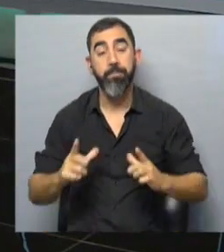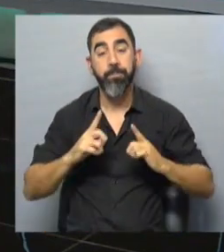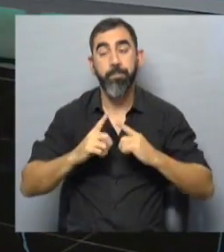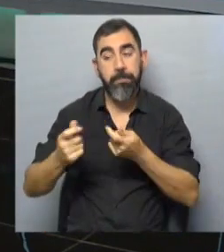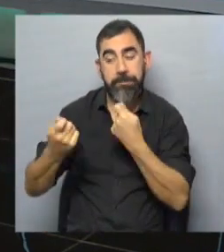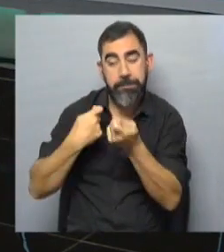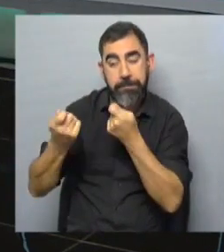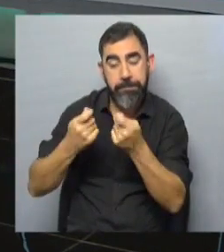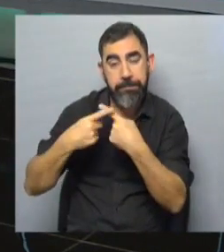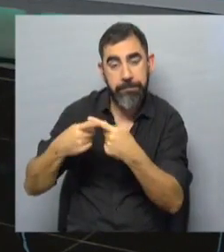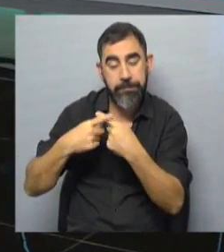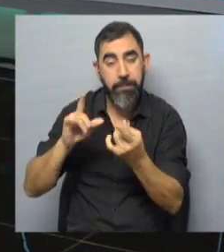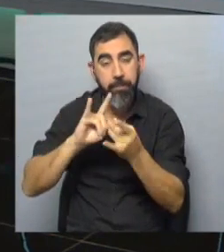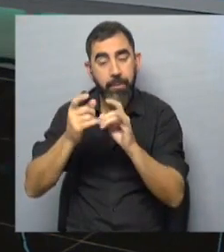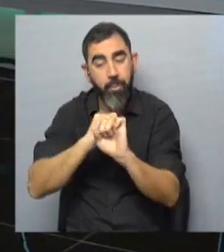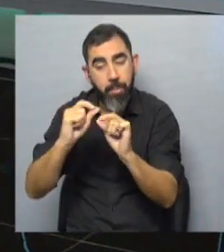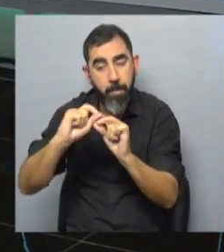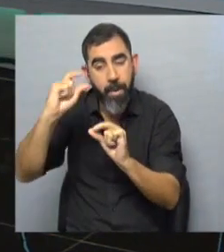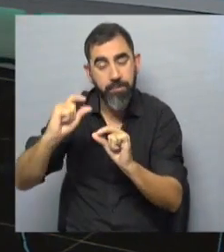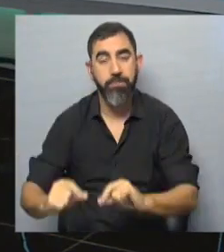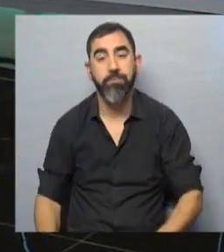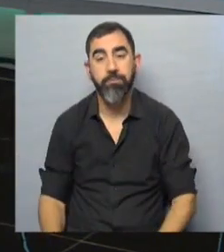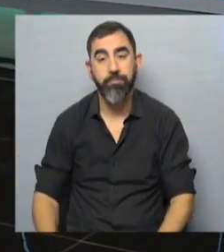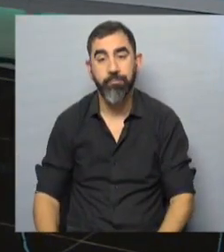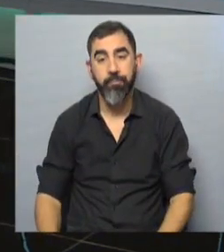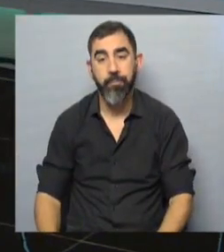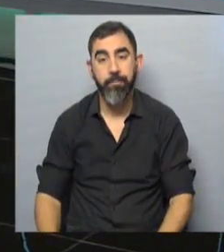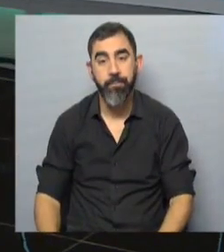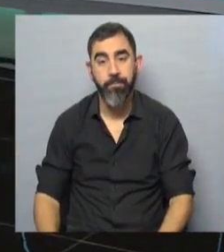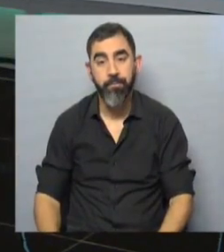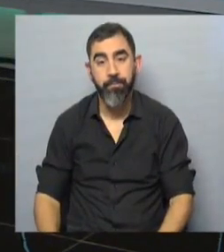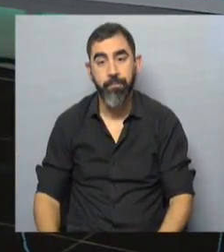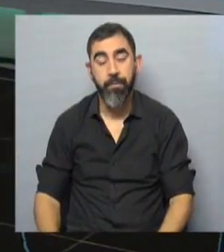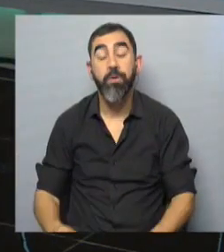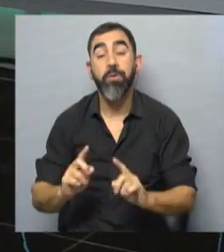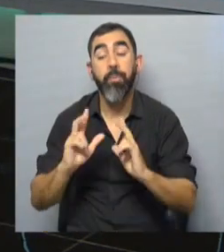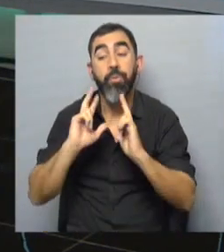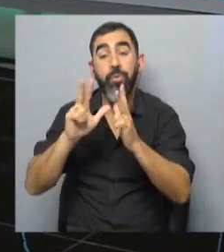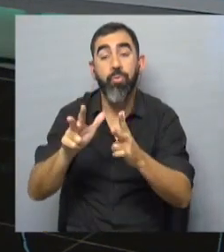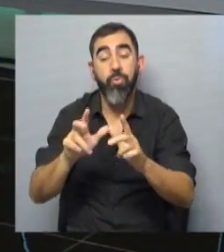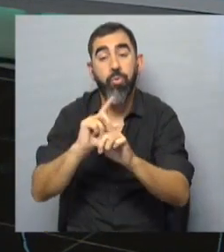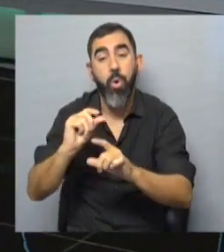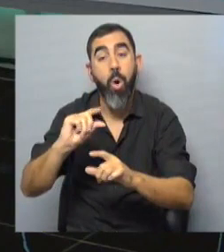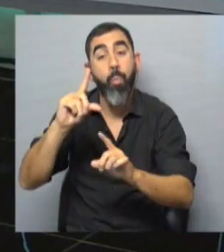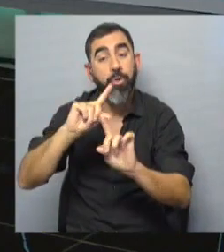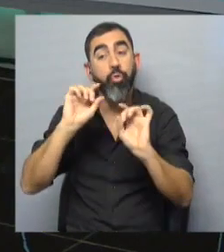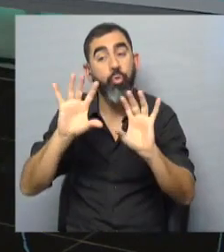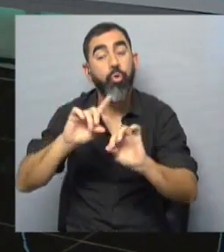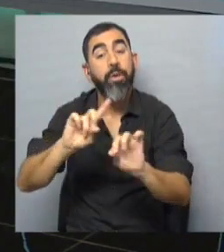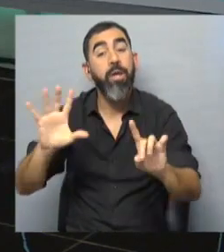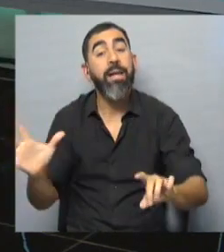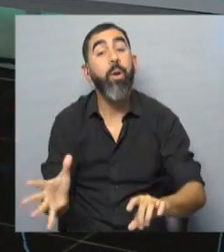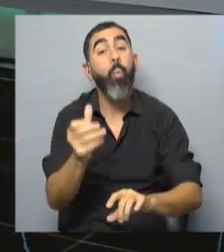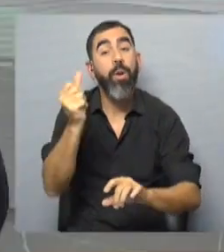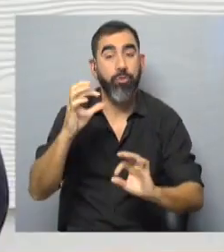en las negociaciones el Parlamento se logre aumentar esta cifra. Sí, en ese marco Daisy Iglesias dijo que esto no es aumento, sino una recuperación